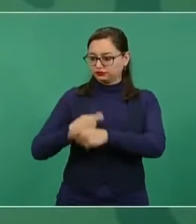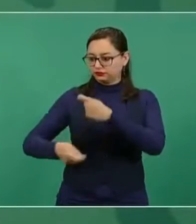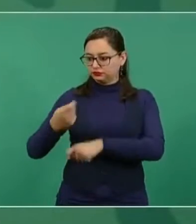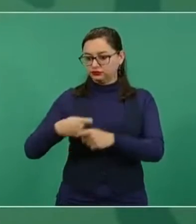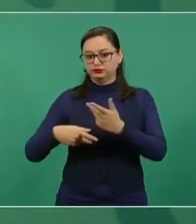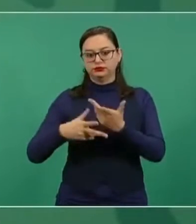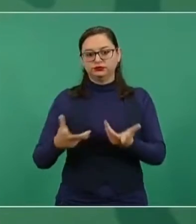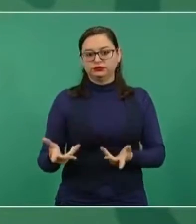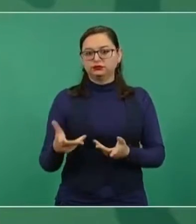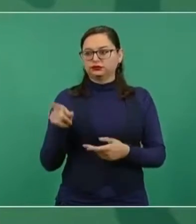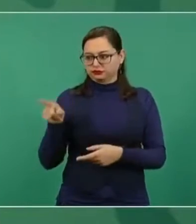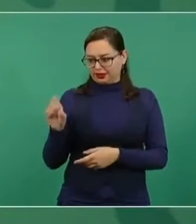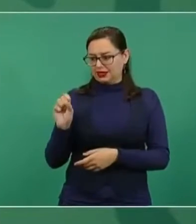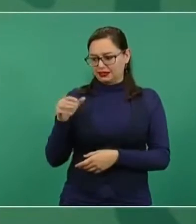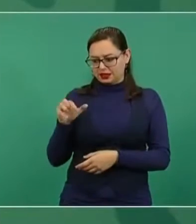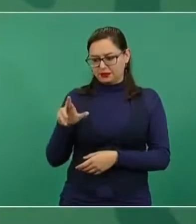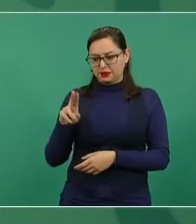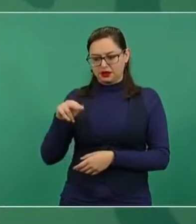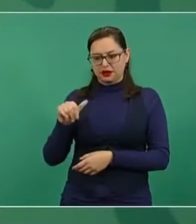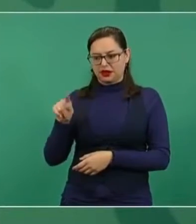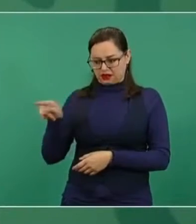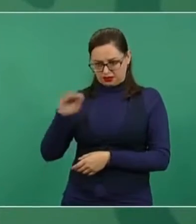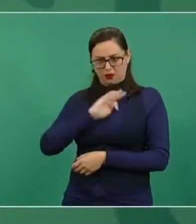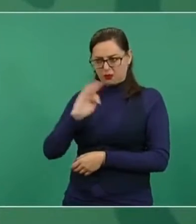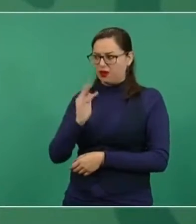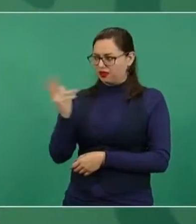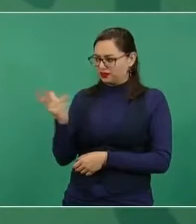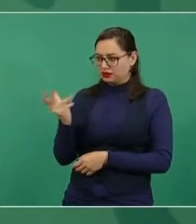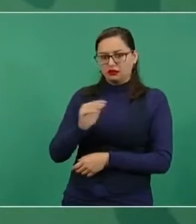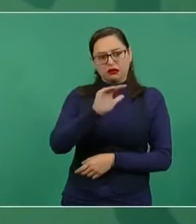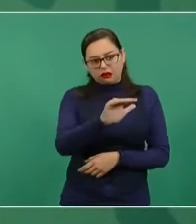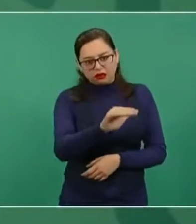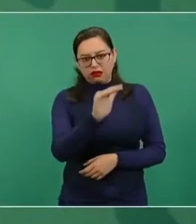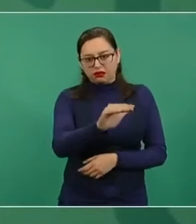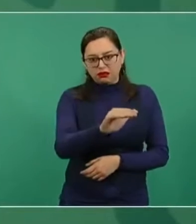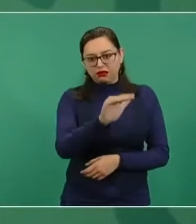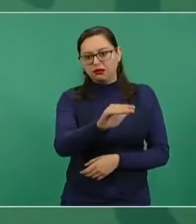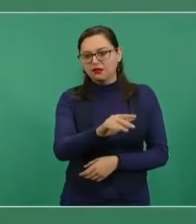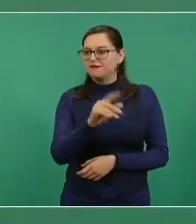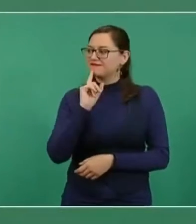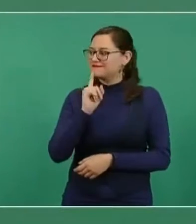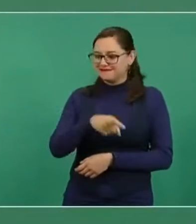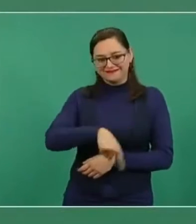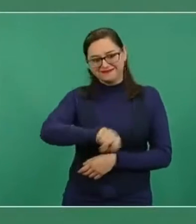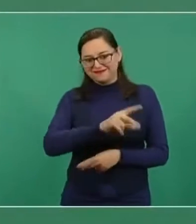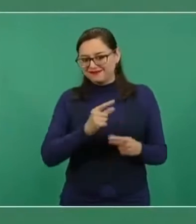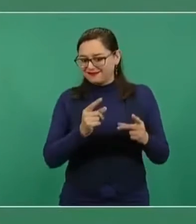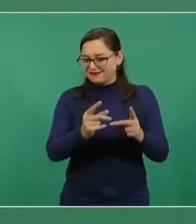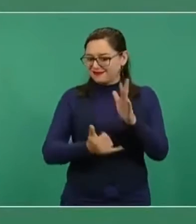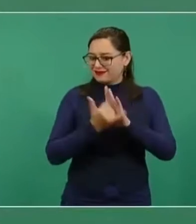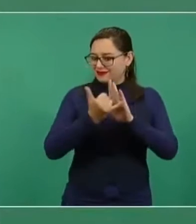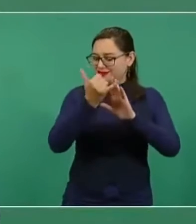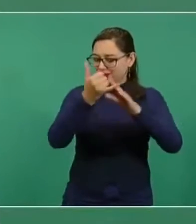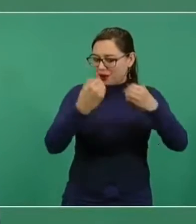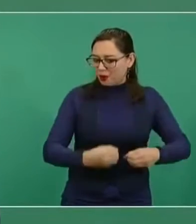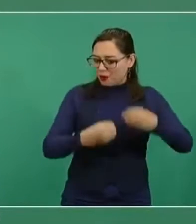y no se detenga la obra, porque tenemos que avanzar, tenemos que